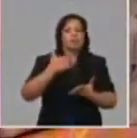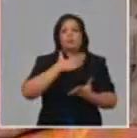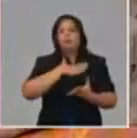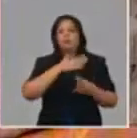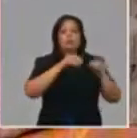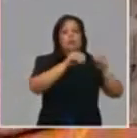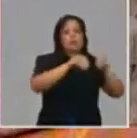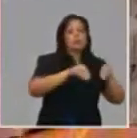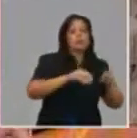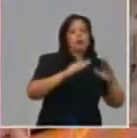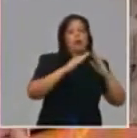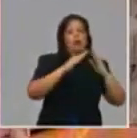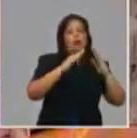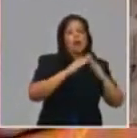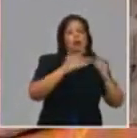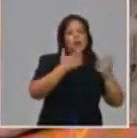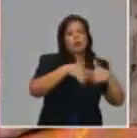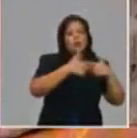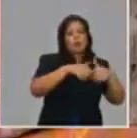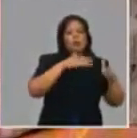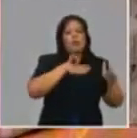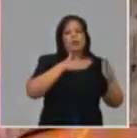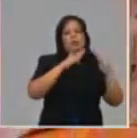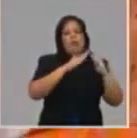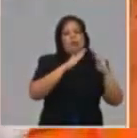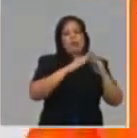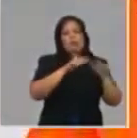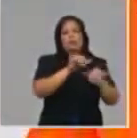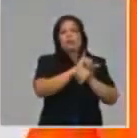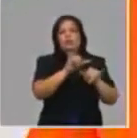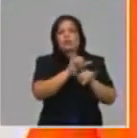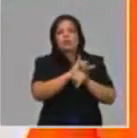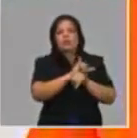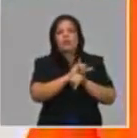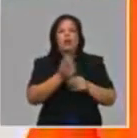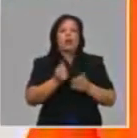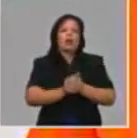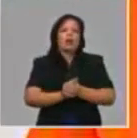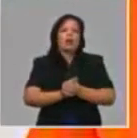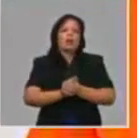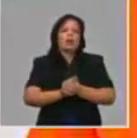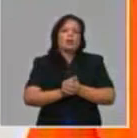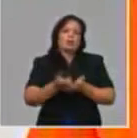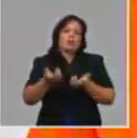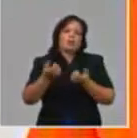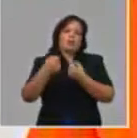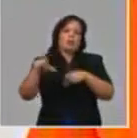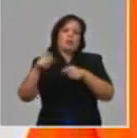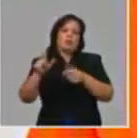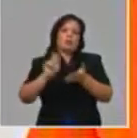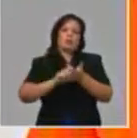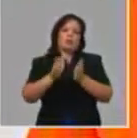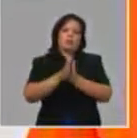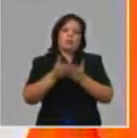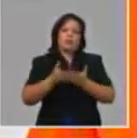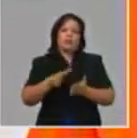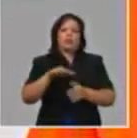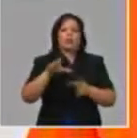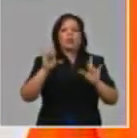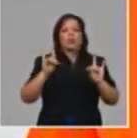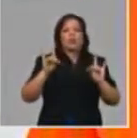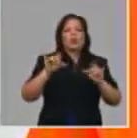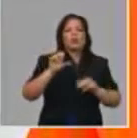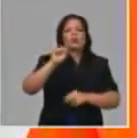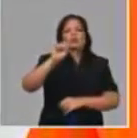de las mini-industrias, de la propia industria alimentaria. Tenemos el ejemplo del mirabur, del yogur de soya, de algunos conformados que